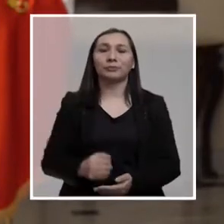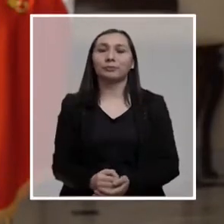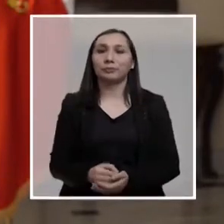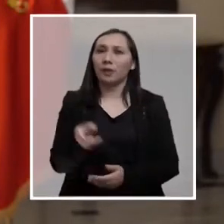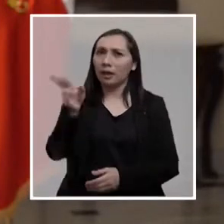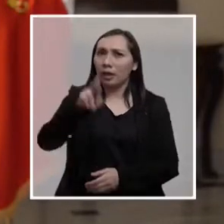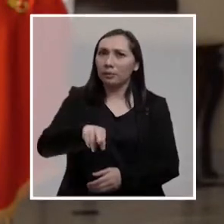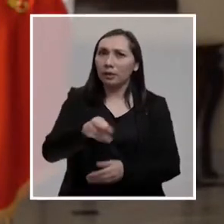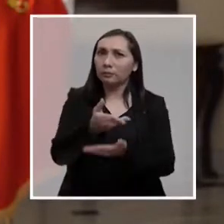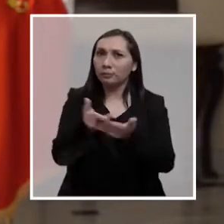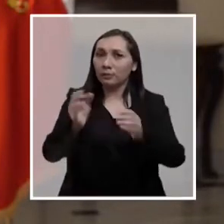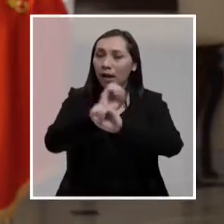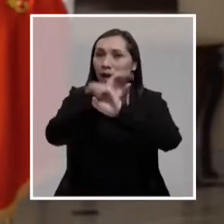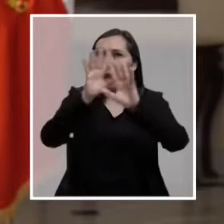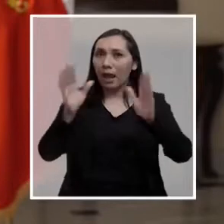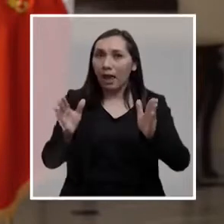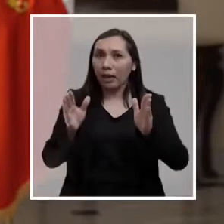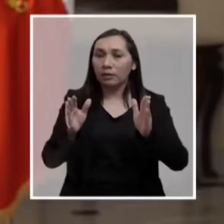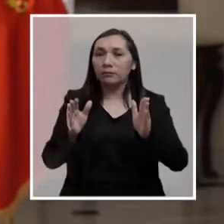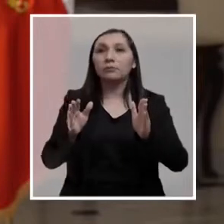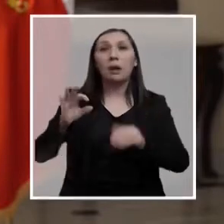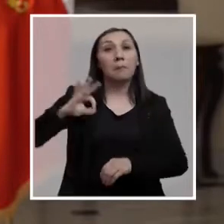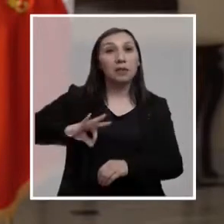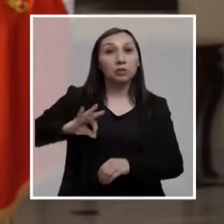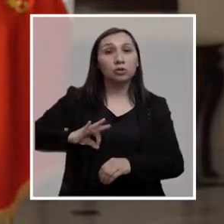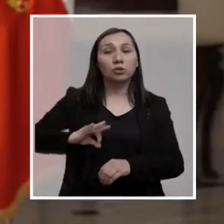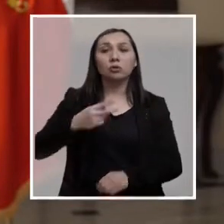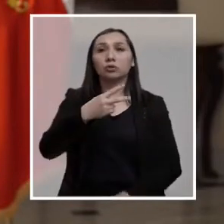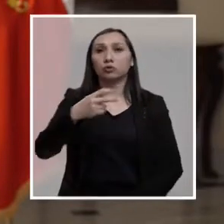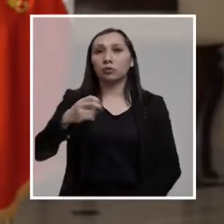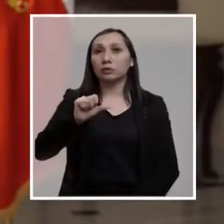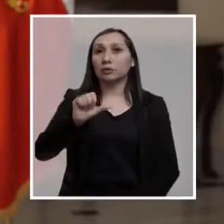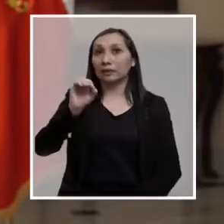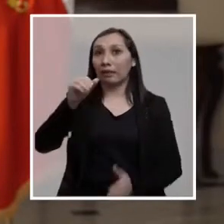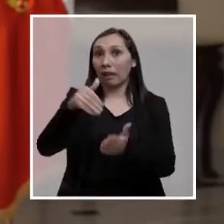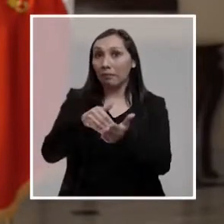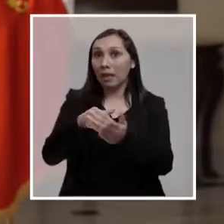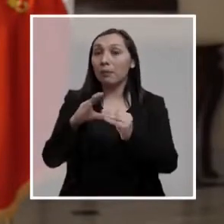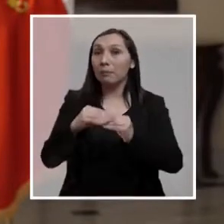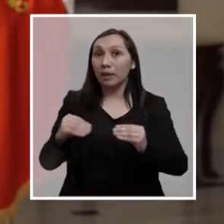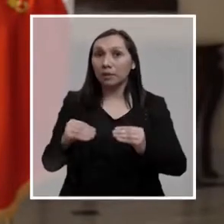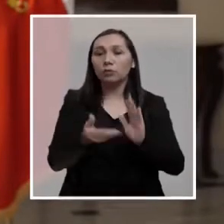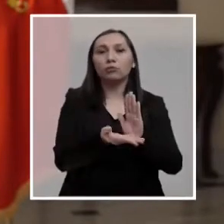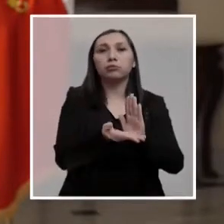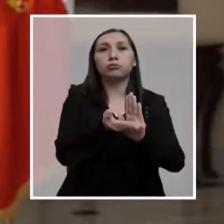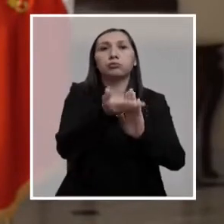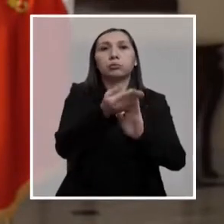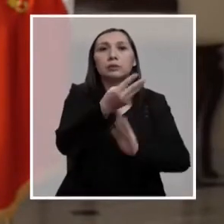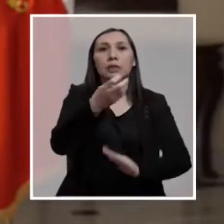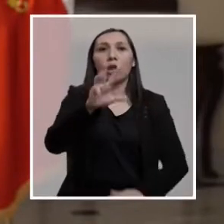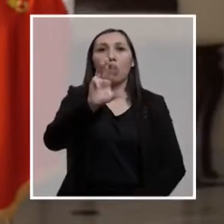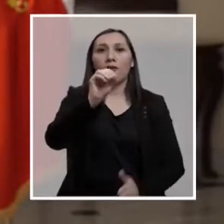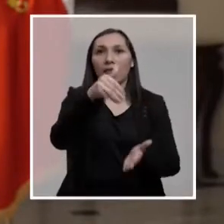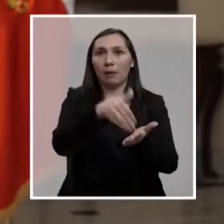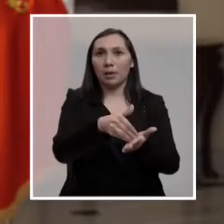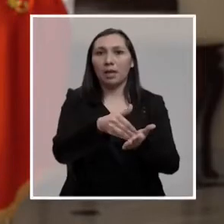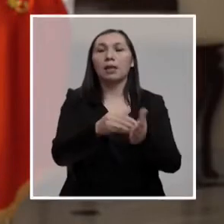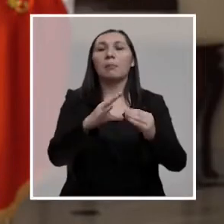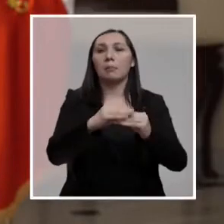Reitero para que quede claro, pasarían de una pensión de 260 mil pesos a una de 390 mil.